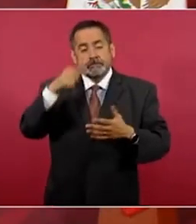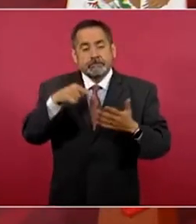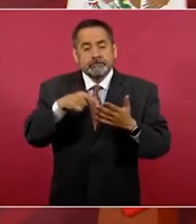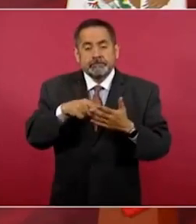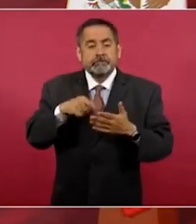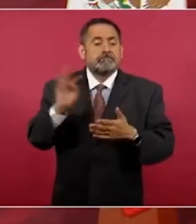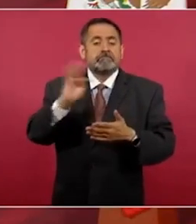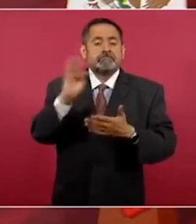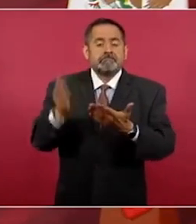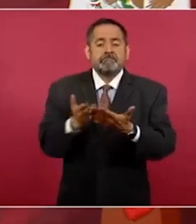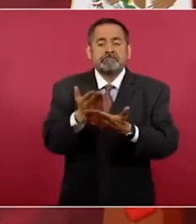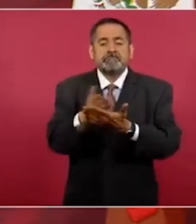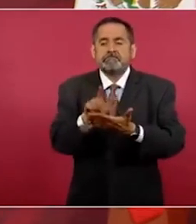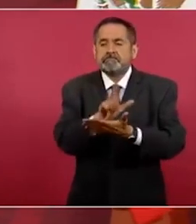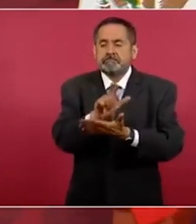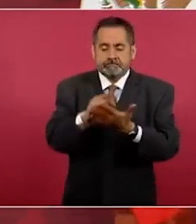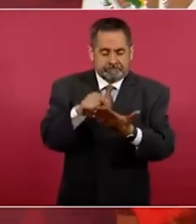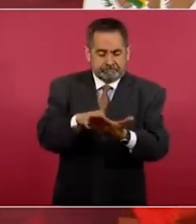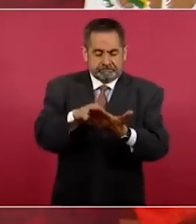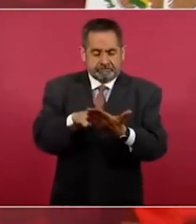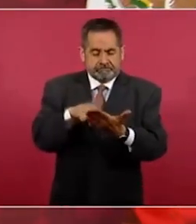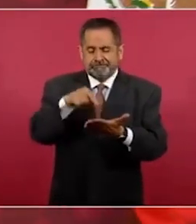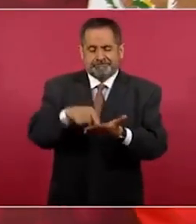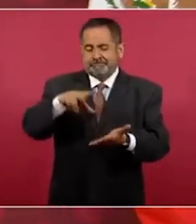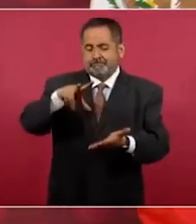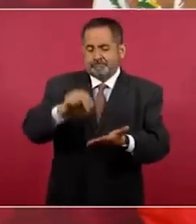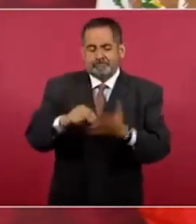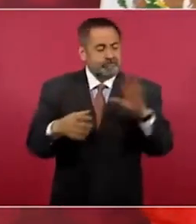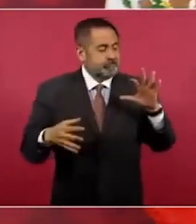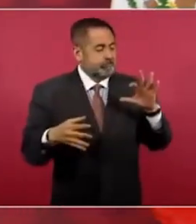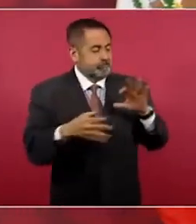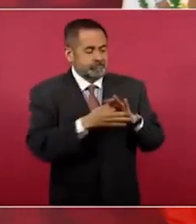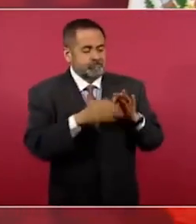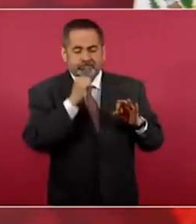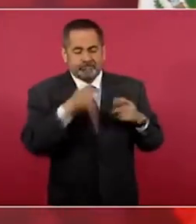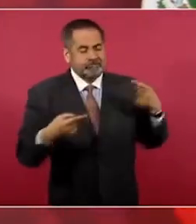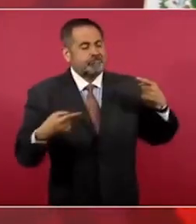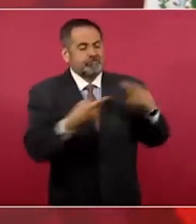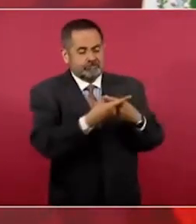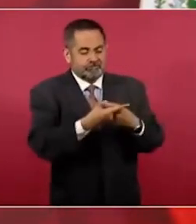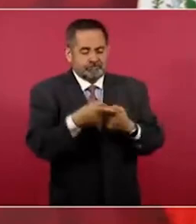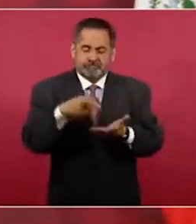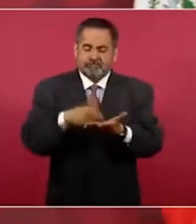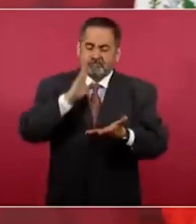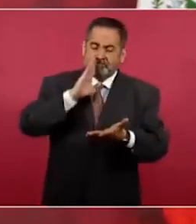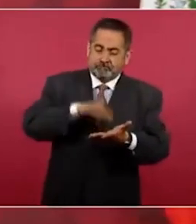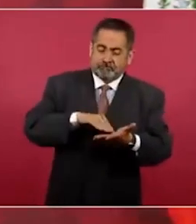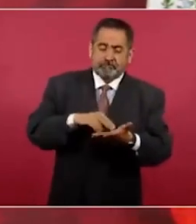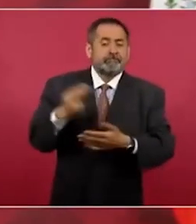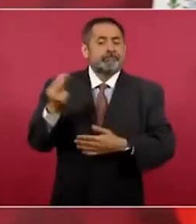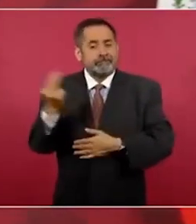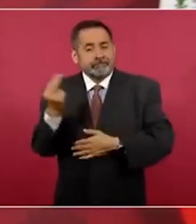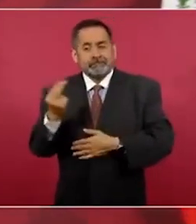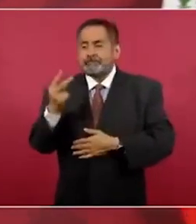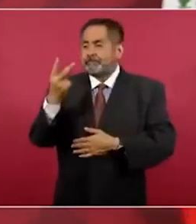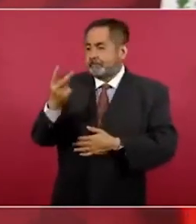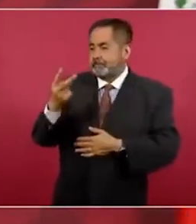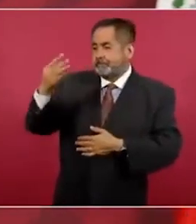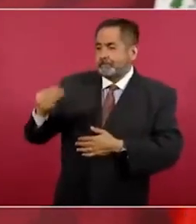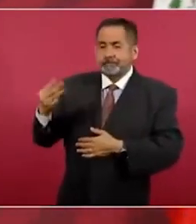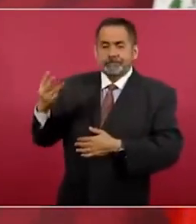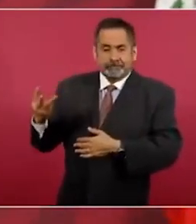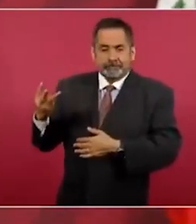inconstitucional una ley se requieren dos terceras partes en